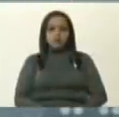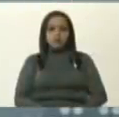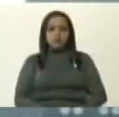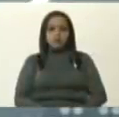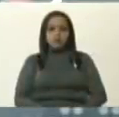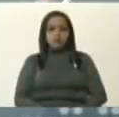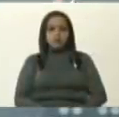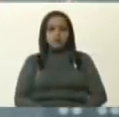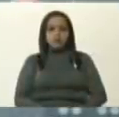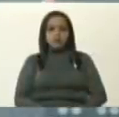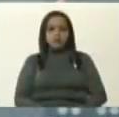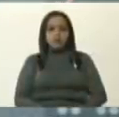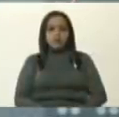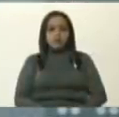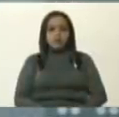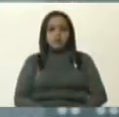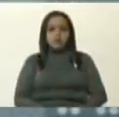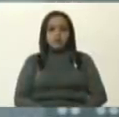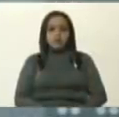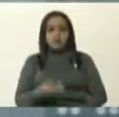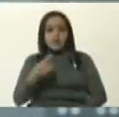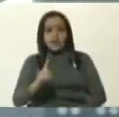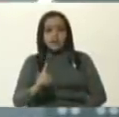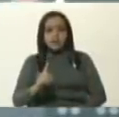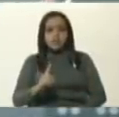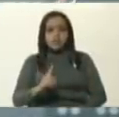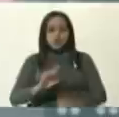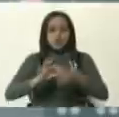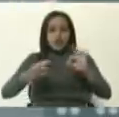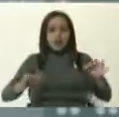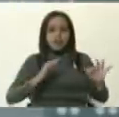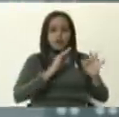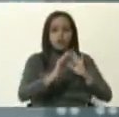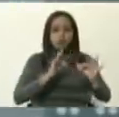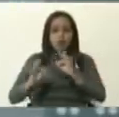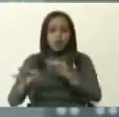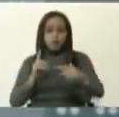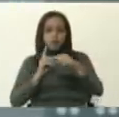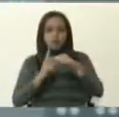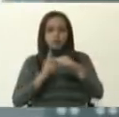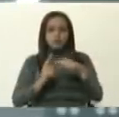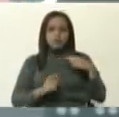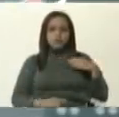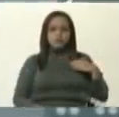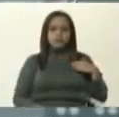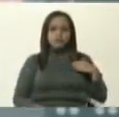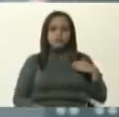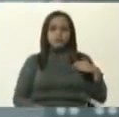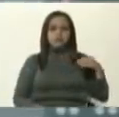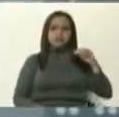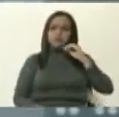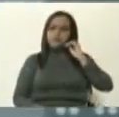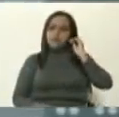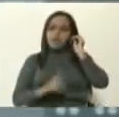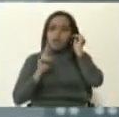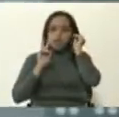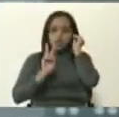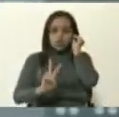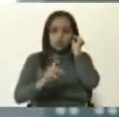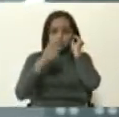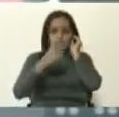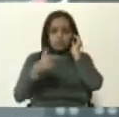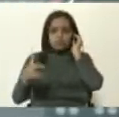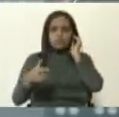generado de una cadena de contagios positivos. Dos casos del municipio de Sucre, Juanda,